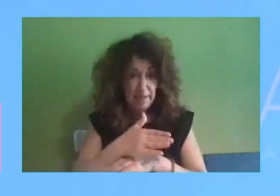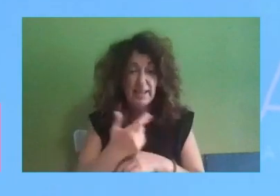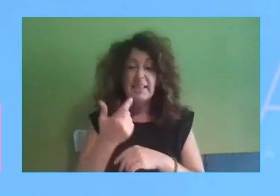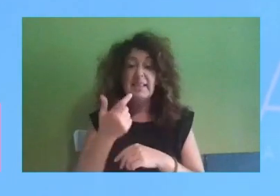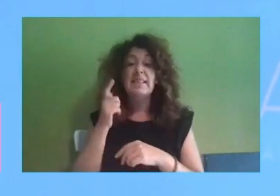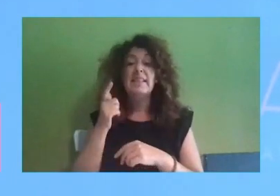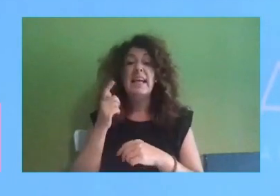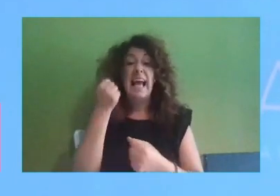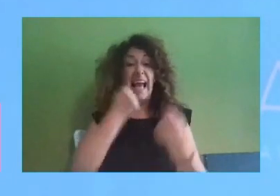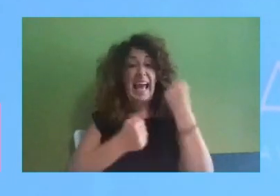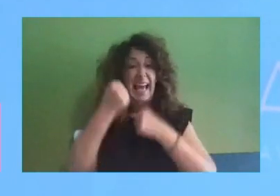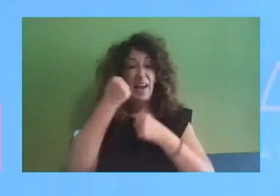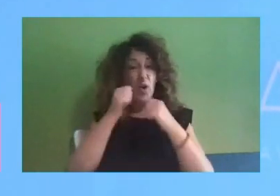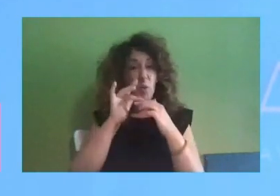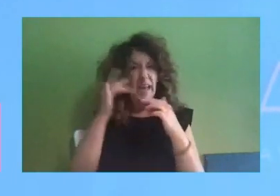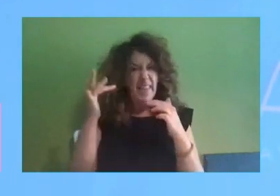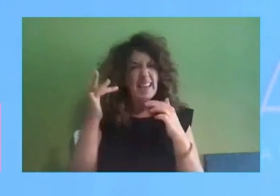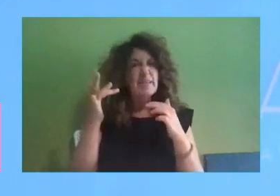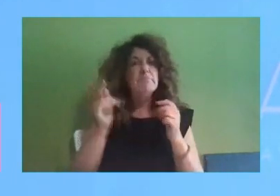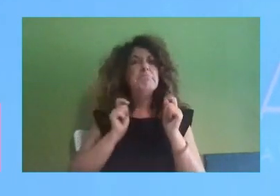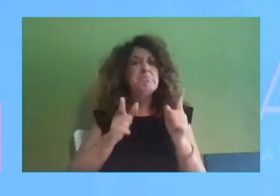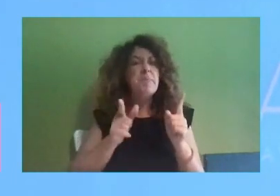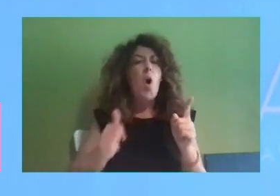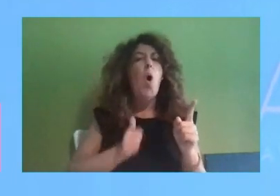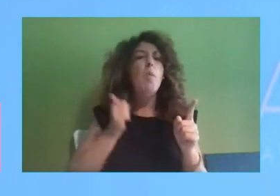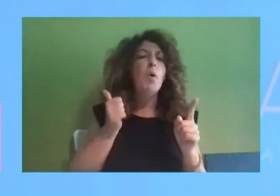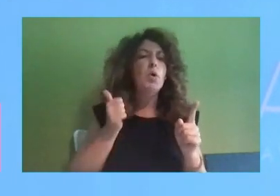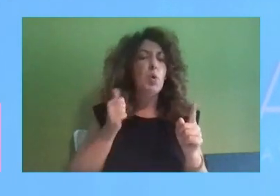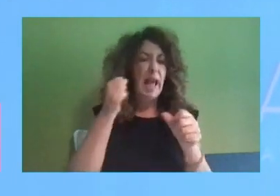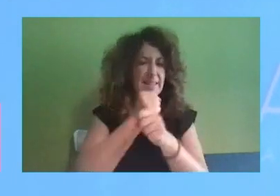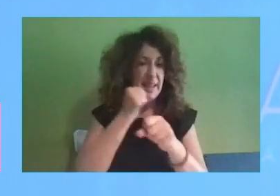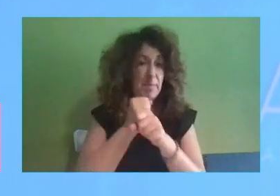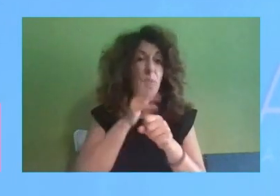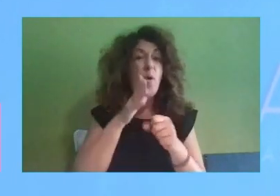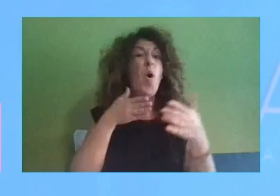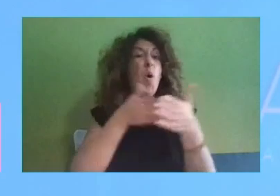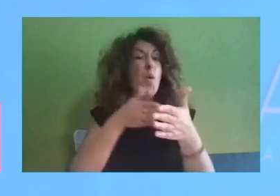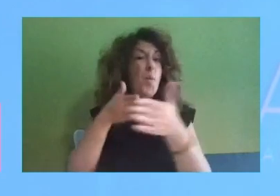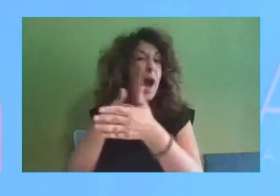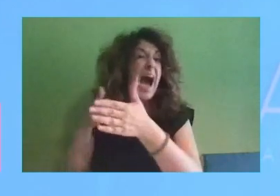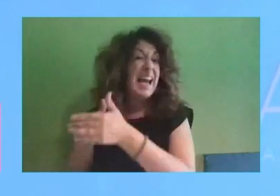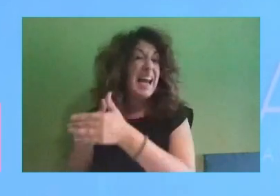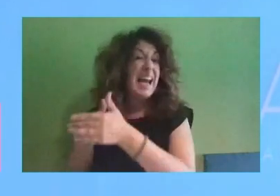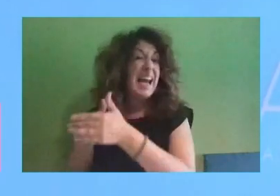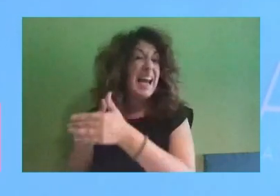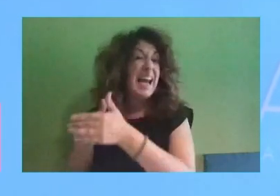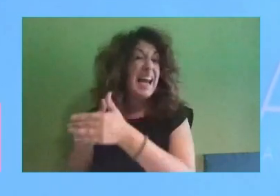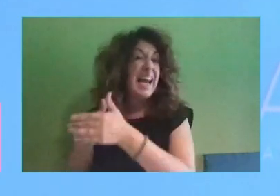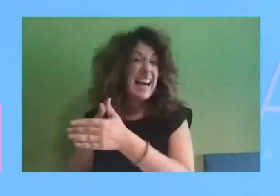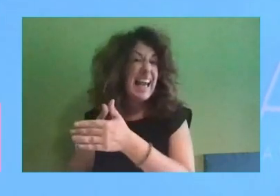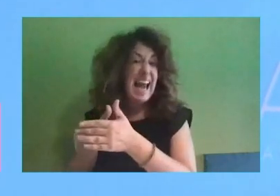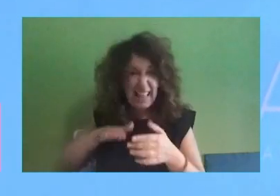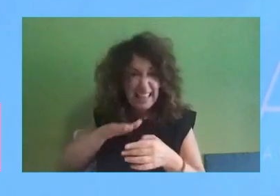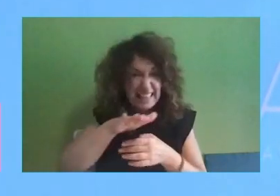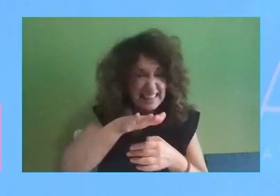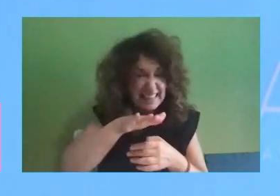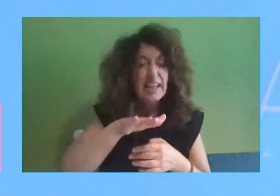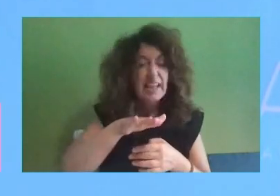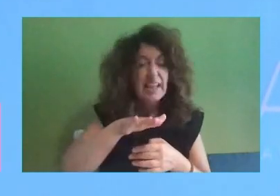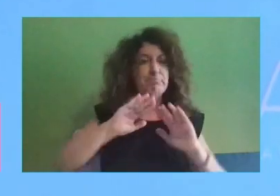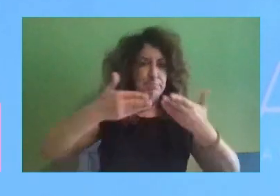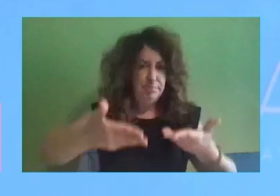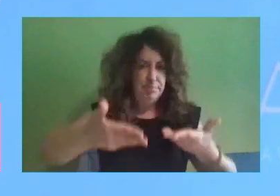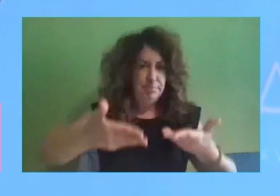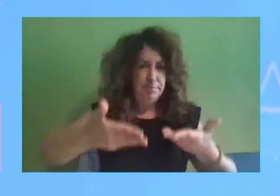incrementar las oportunidades de empleo porque elimina algunas de las barreras, sobre todo ya lo sabemos las físicas, pero también es un riesgo. Vamos a hablar